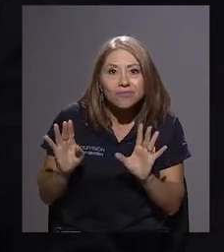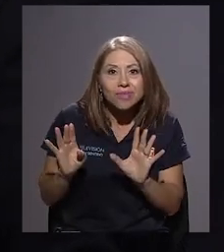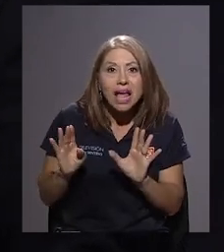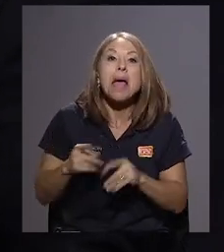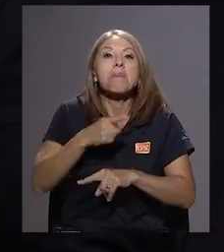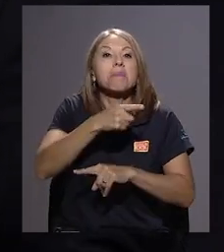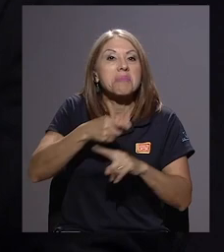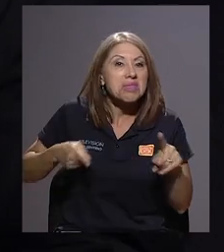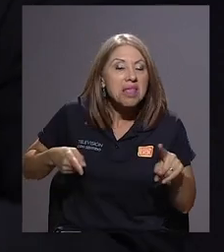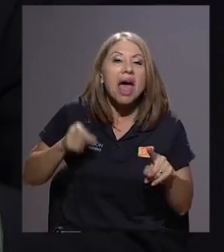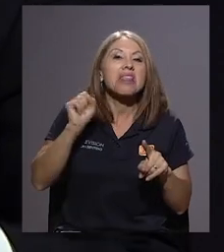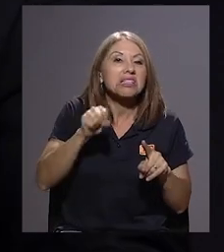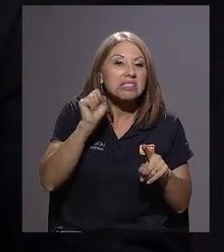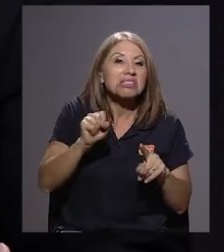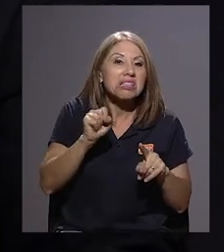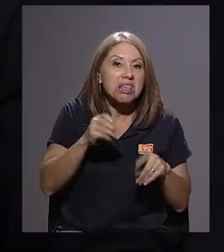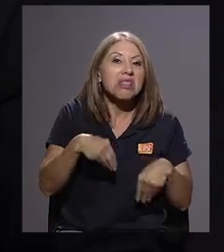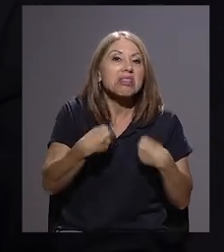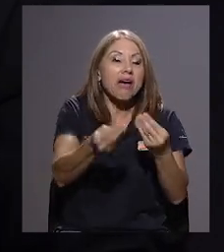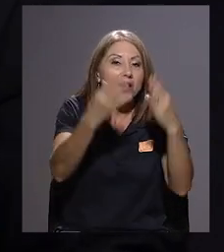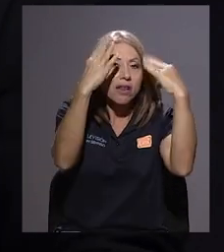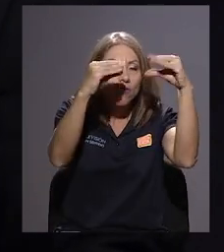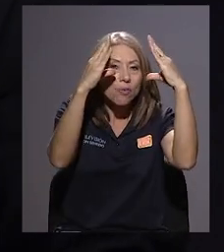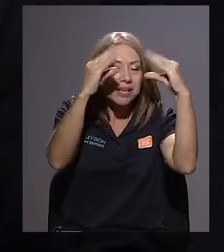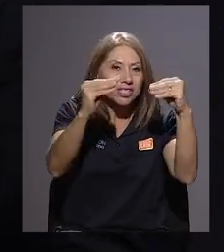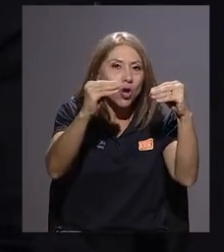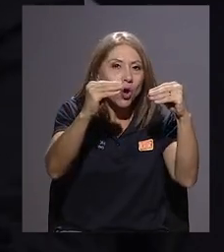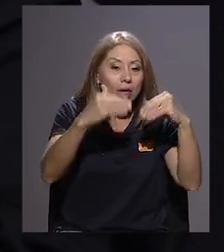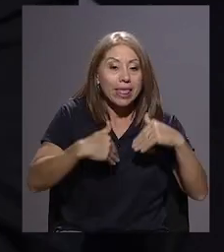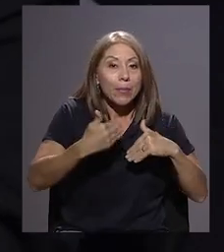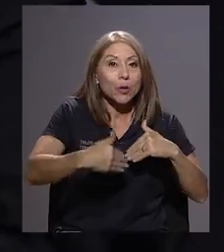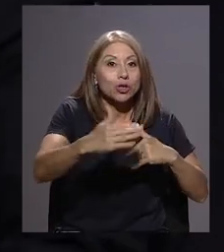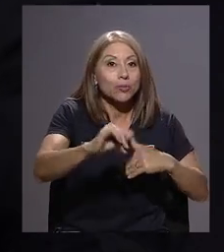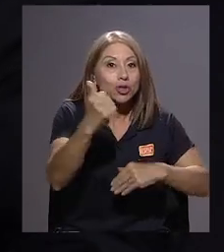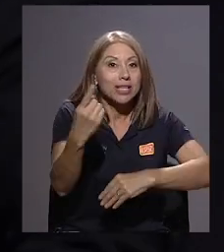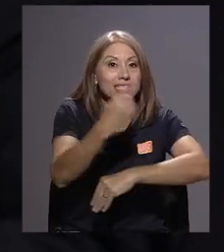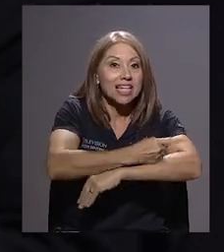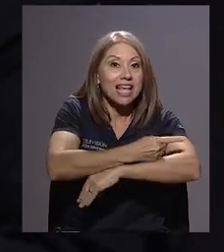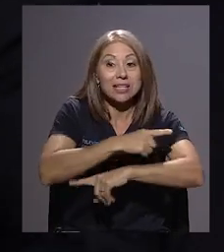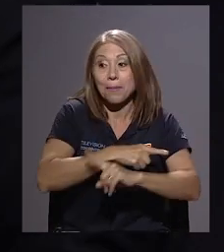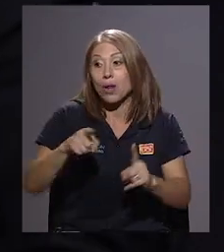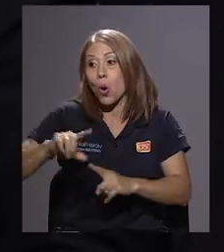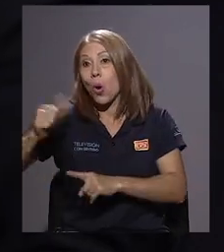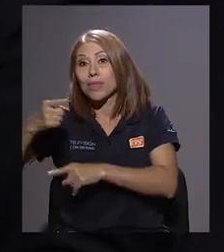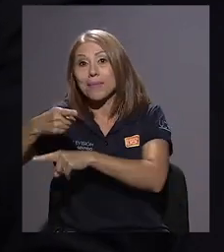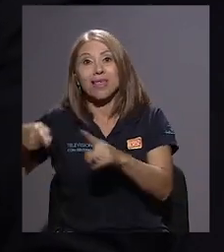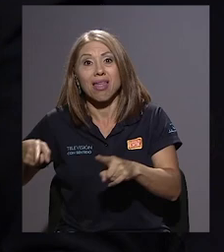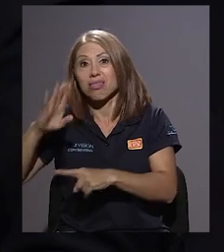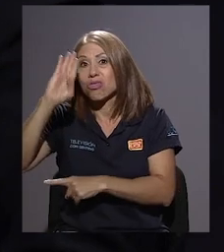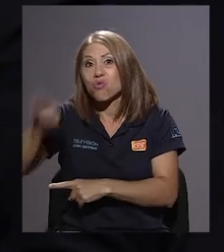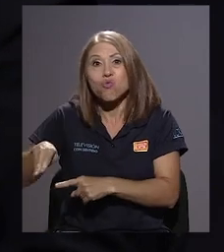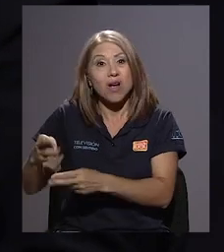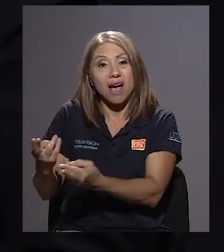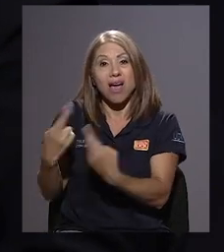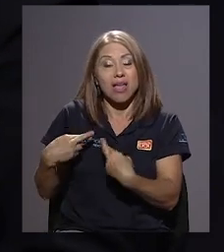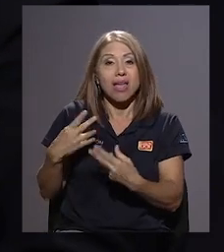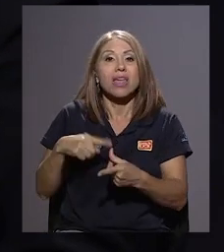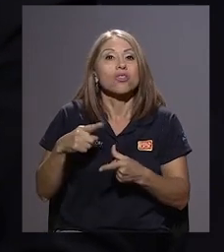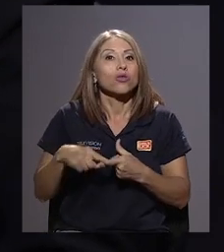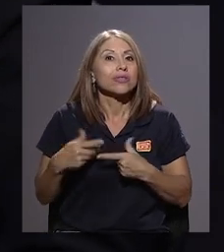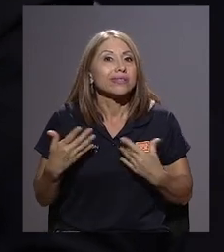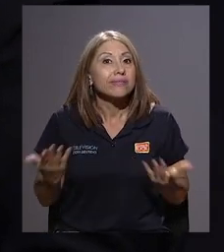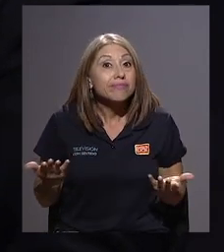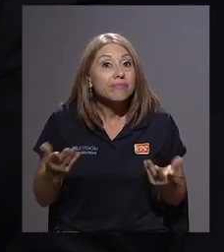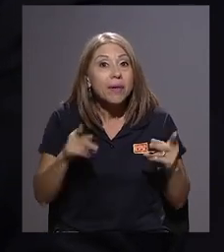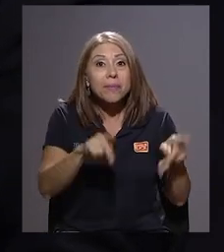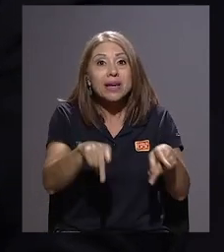estudiadas, la mitad sí daban dentro de los diez días o menos la información y la otra mitad nunca la dio y bueno. Entonces, ¿qué